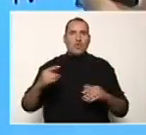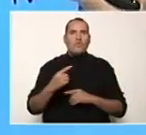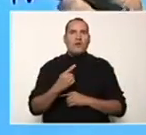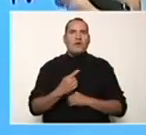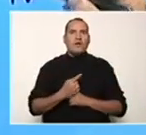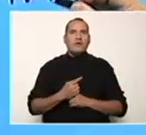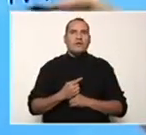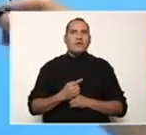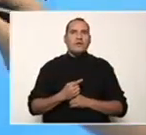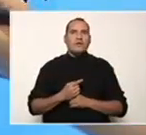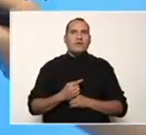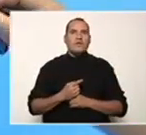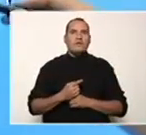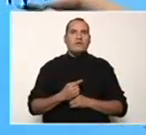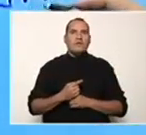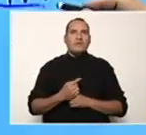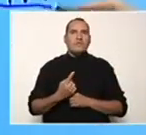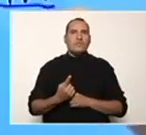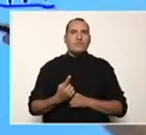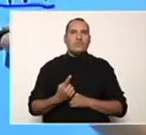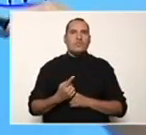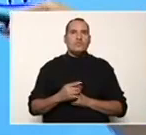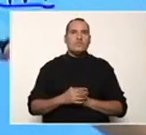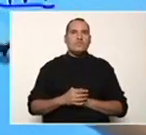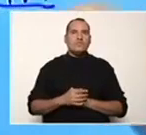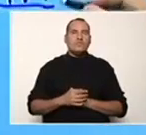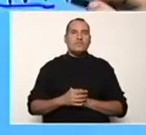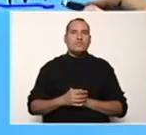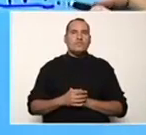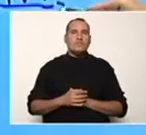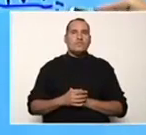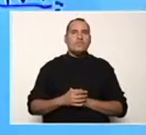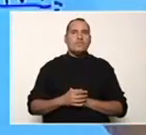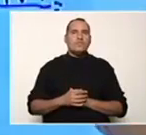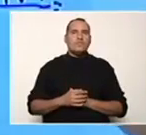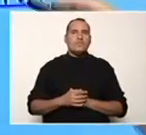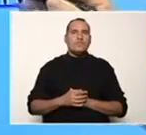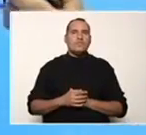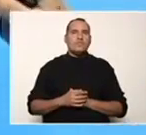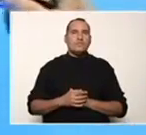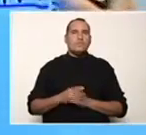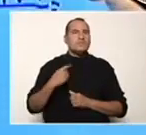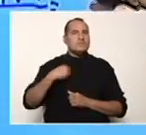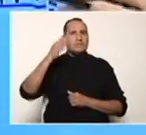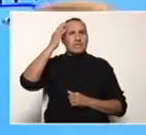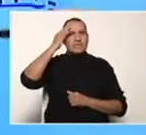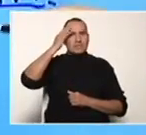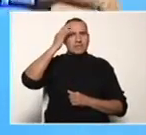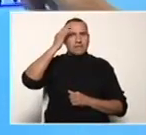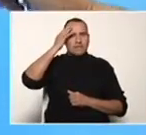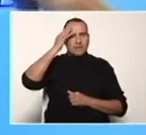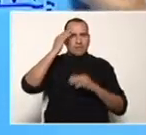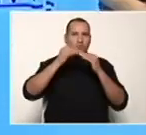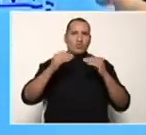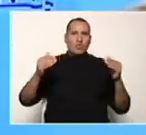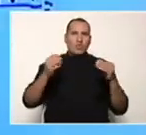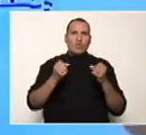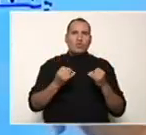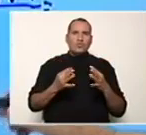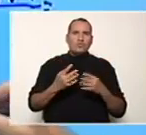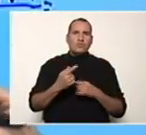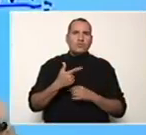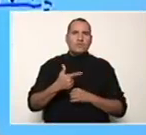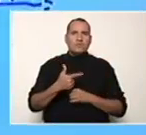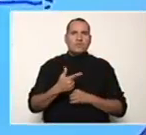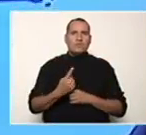entre 1. Y ya sabemos que todo número dividido entre 1 da